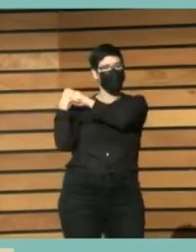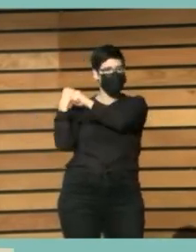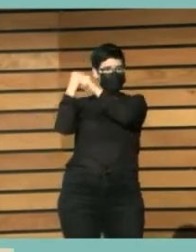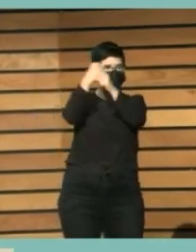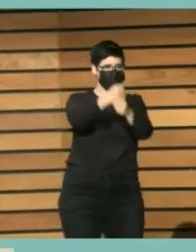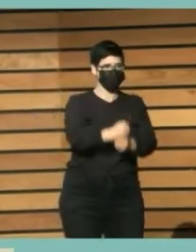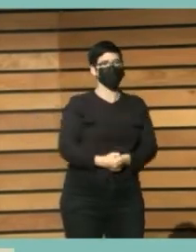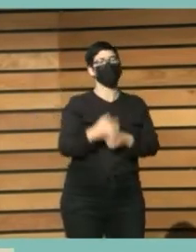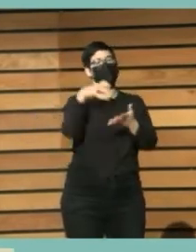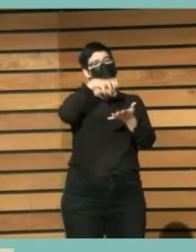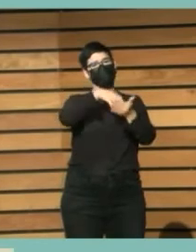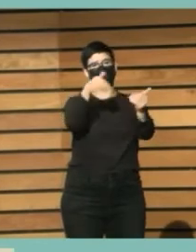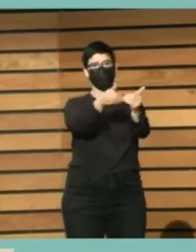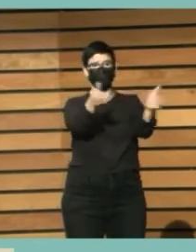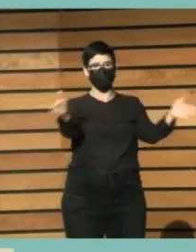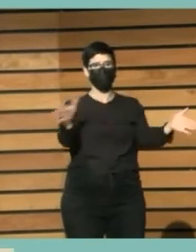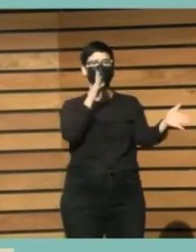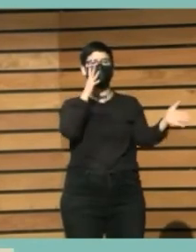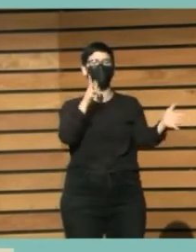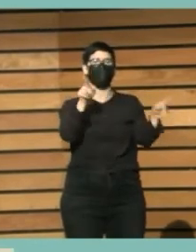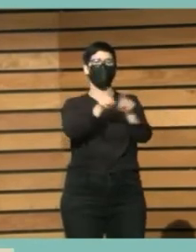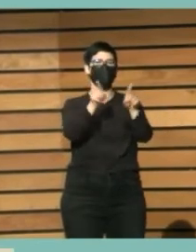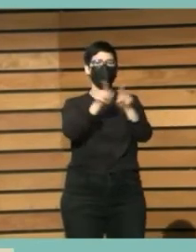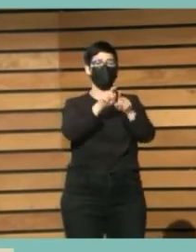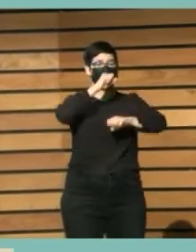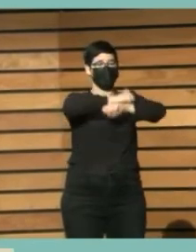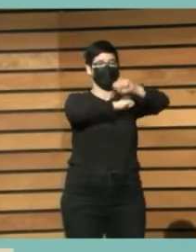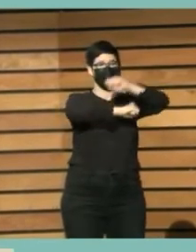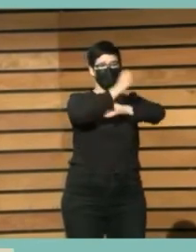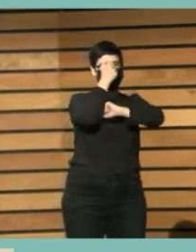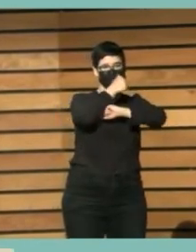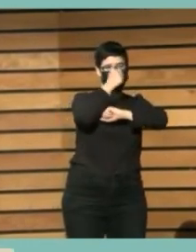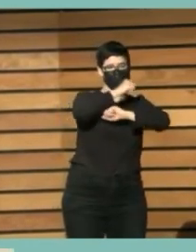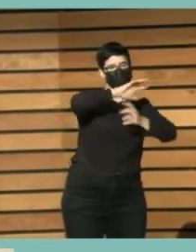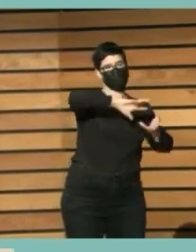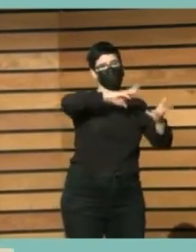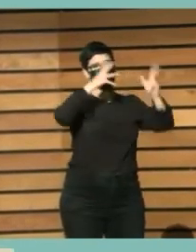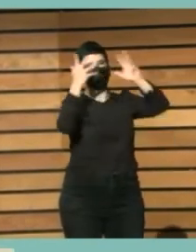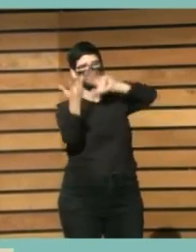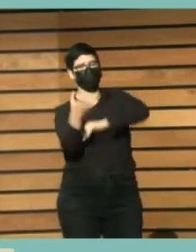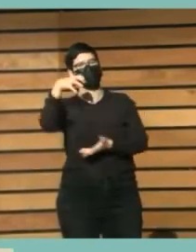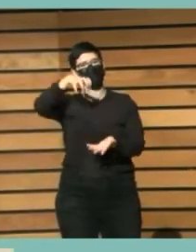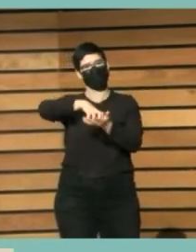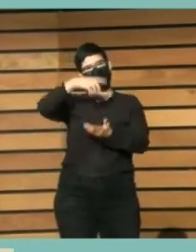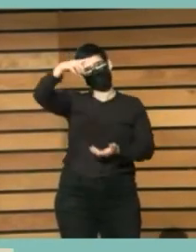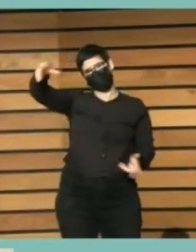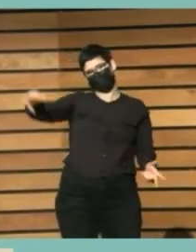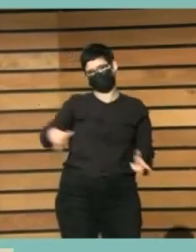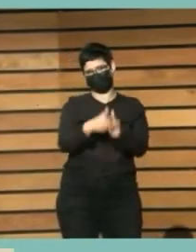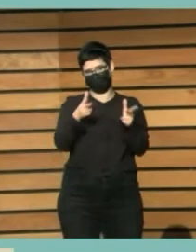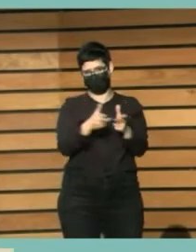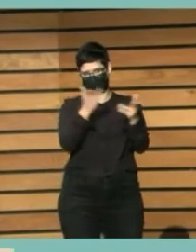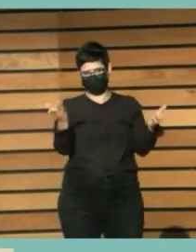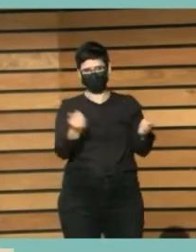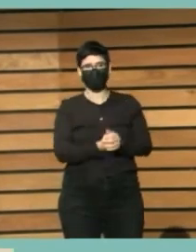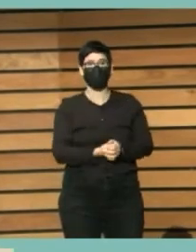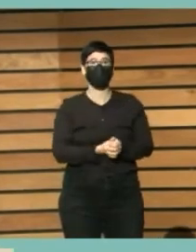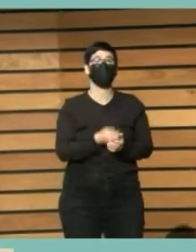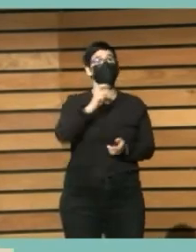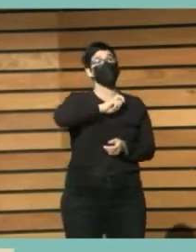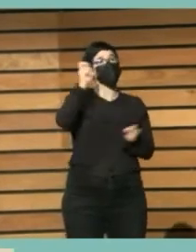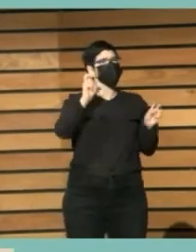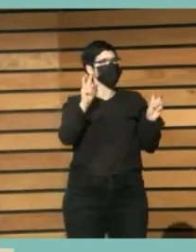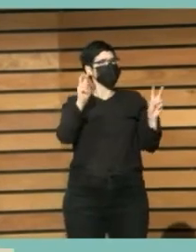transformación precisamente de almacén de vinos a centro de sociedad. Otra de las novedades es que somos el repositorio